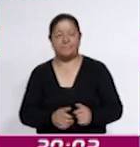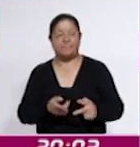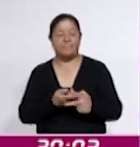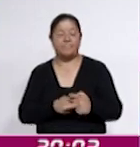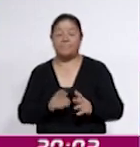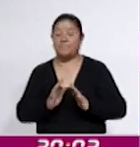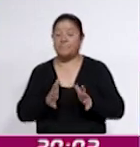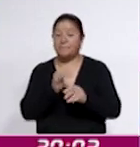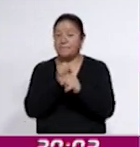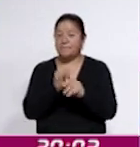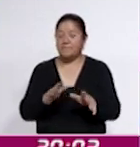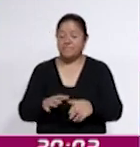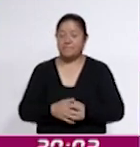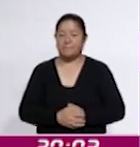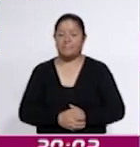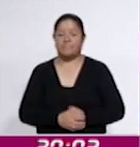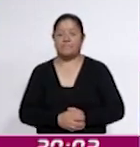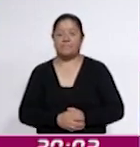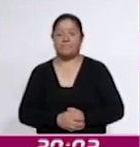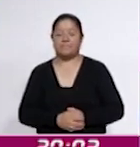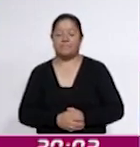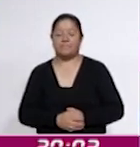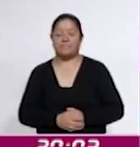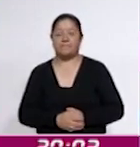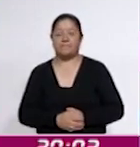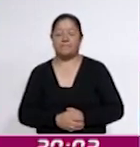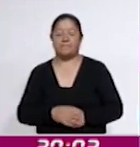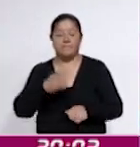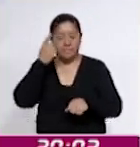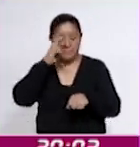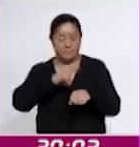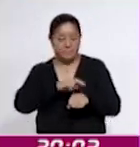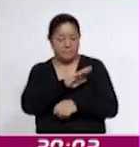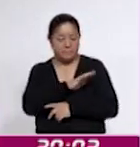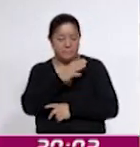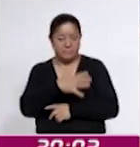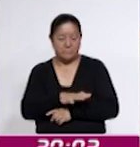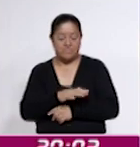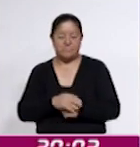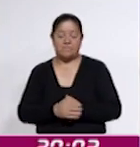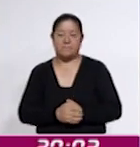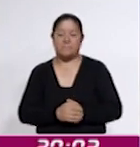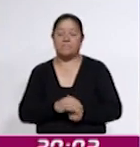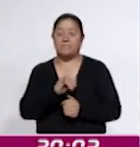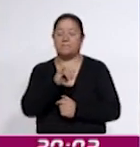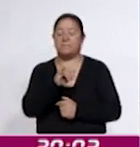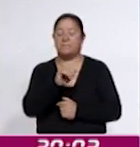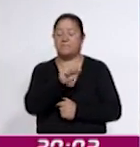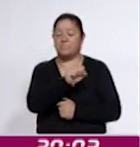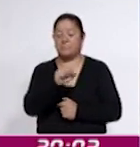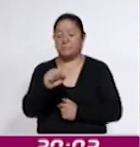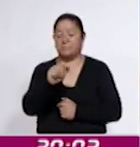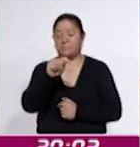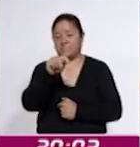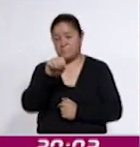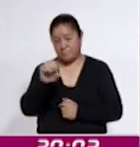inicio con la información de este viernes. El director general del Instituto de Seguridad y Servicios